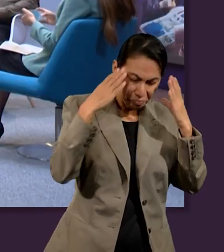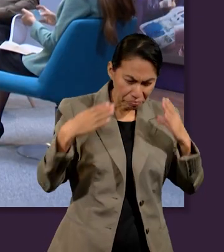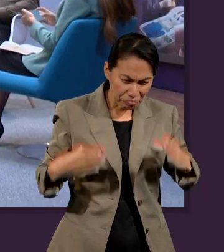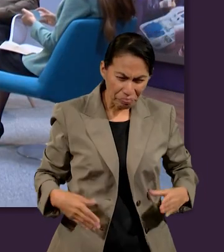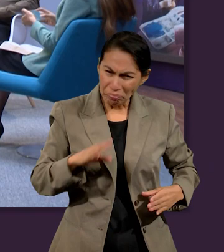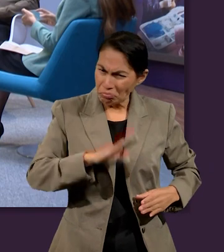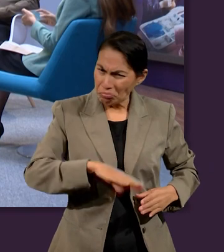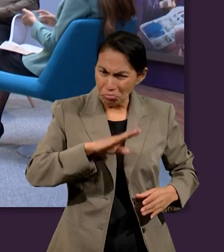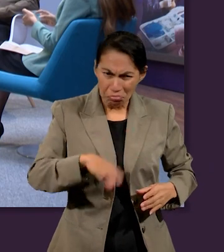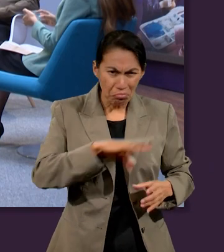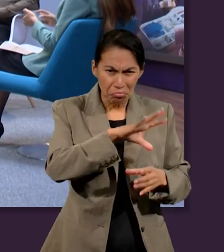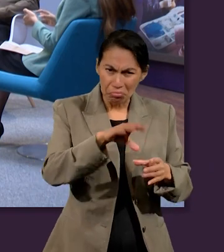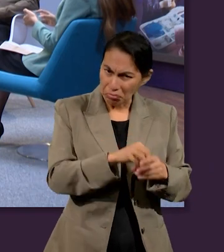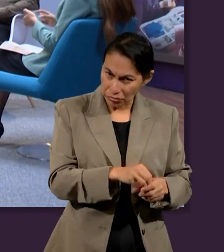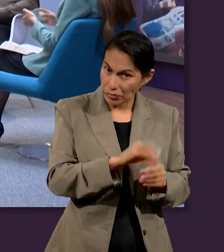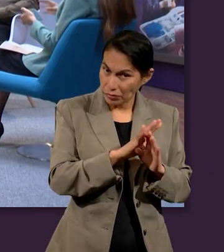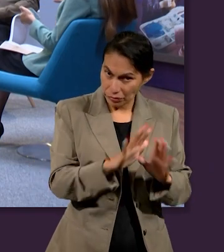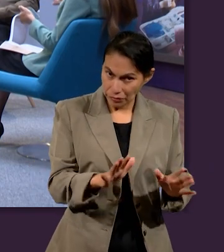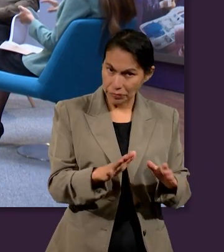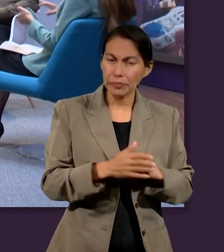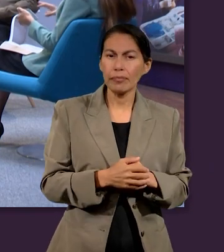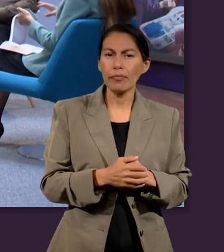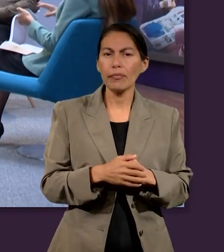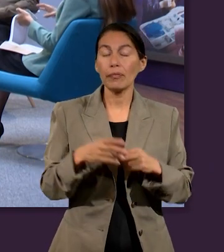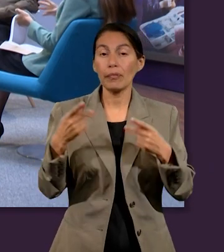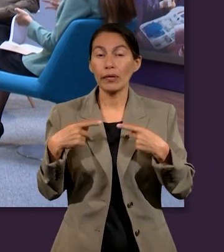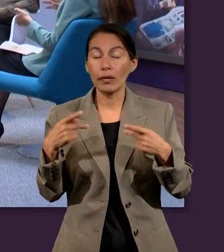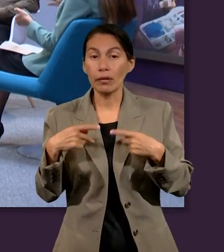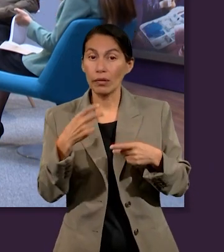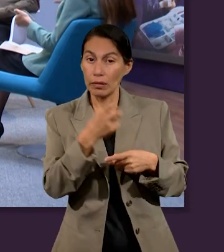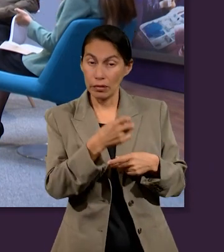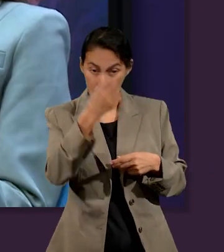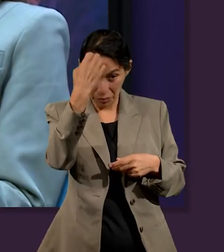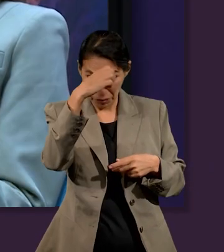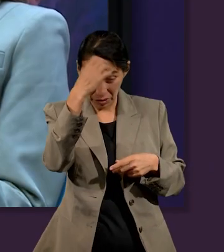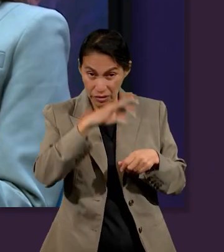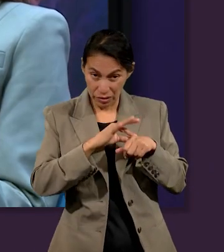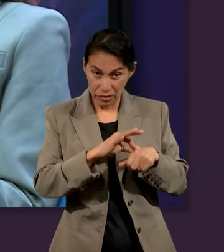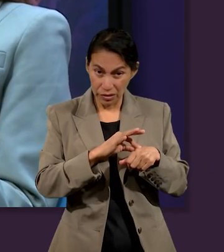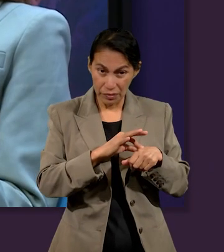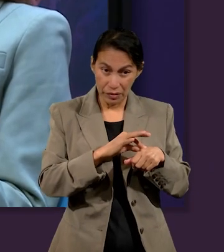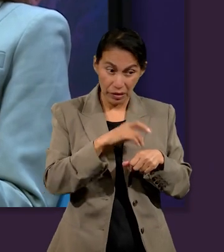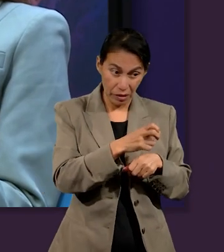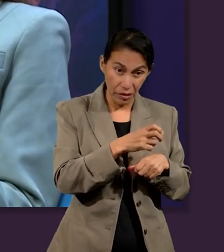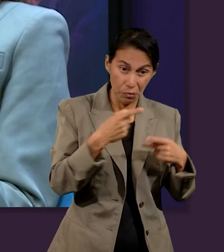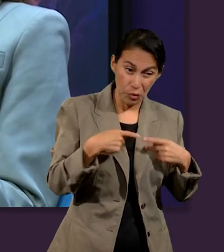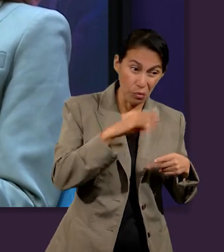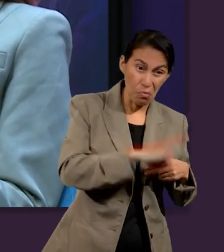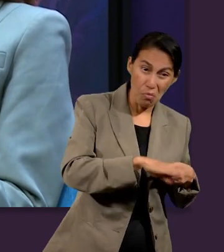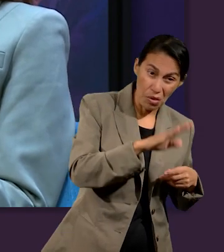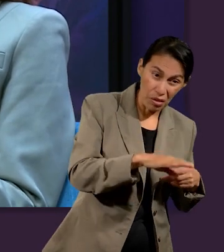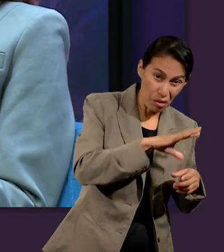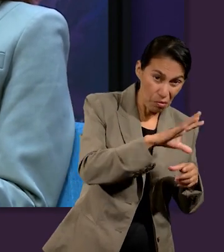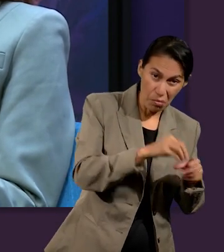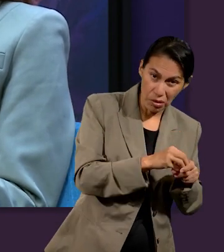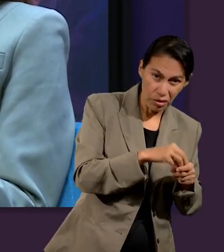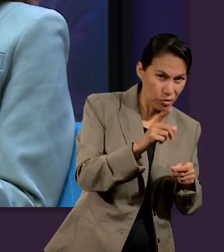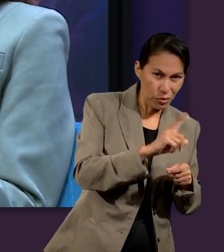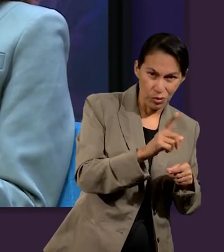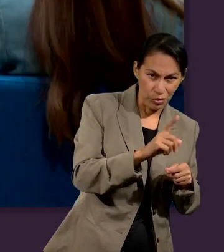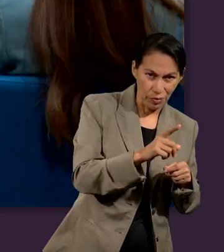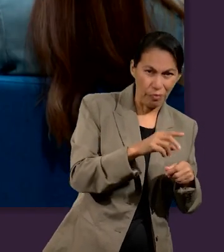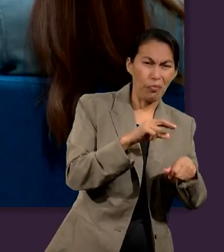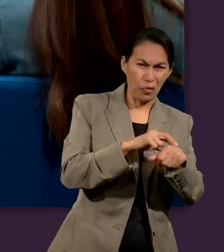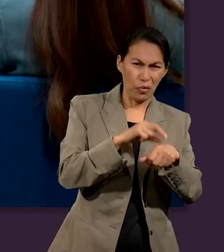Entonces, hago énfasis en esto, que estas experiencias que ellos dicen tener fueron en personas que no